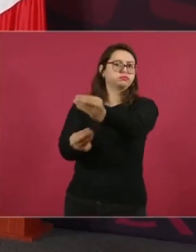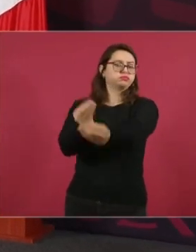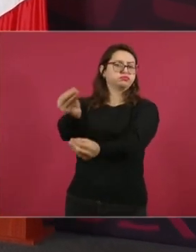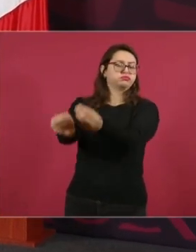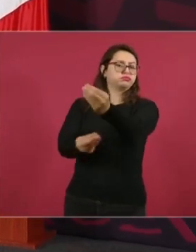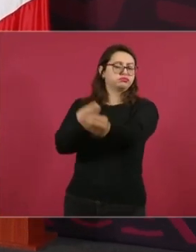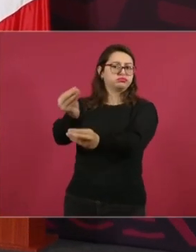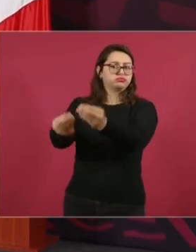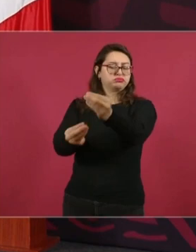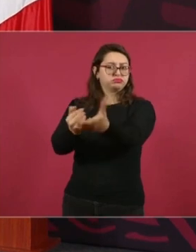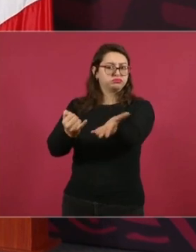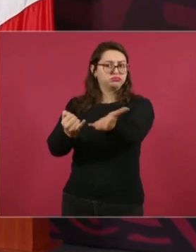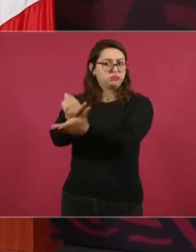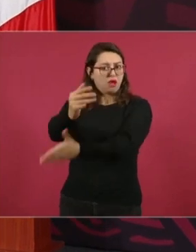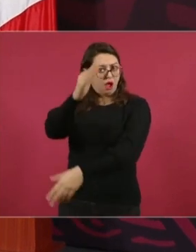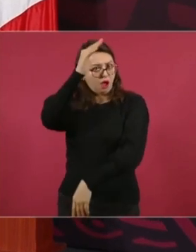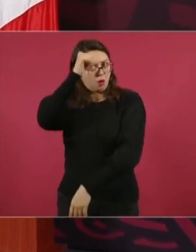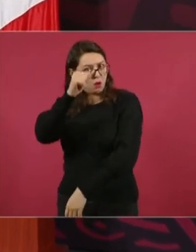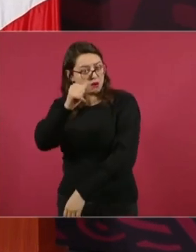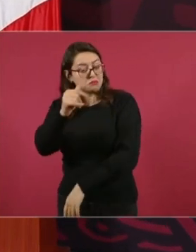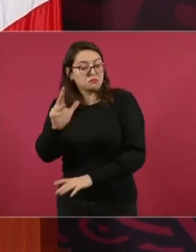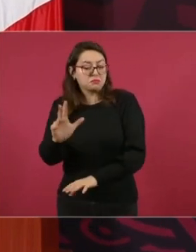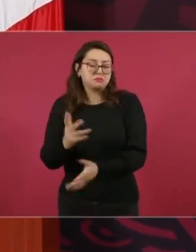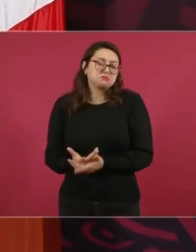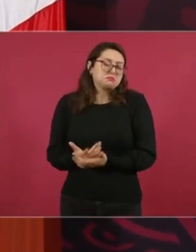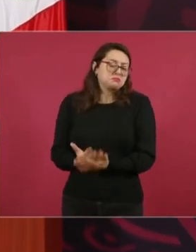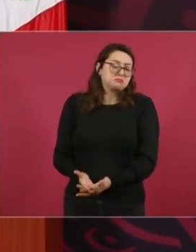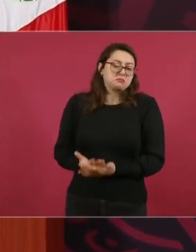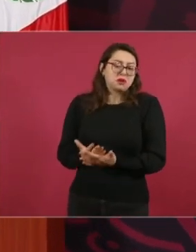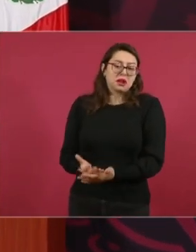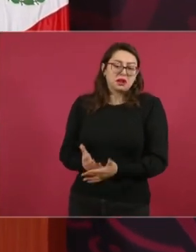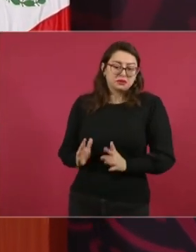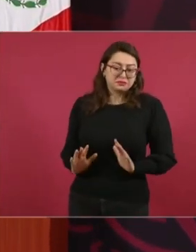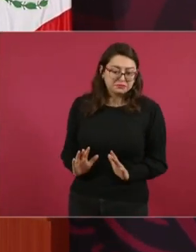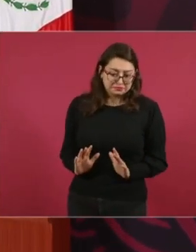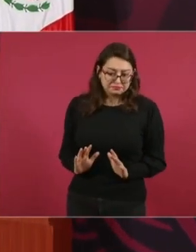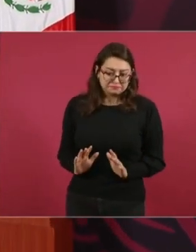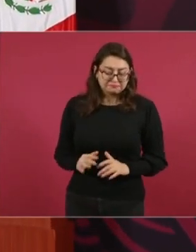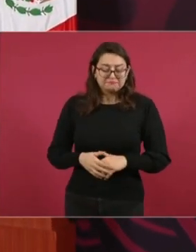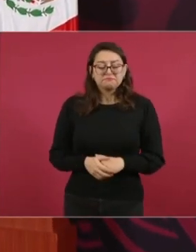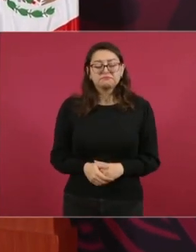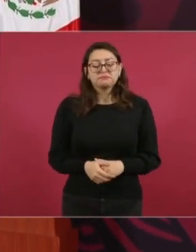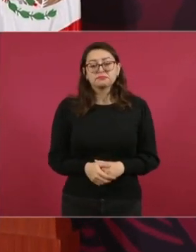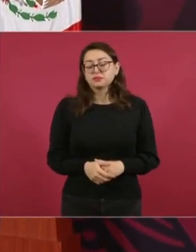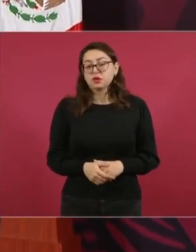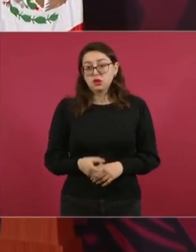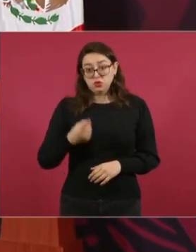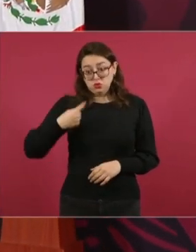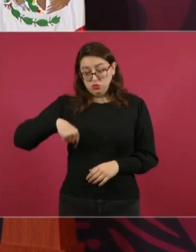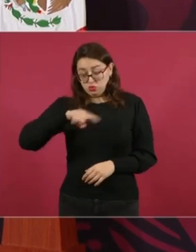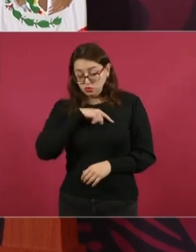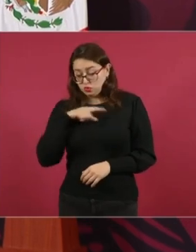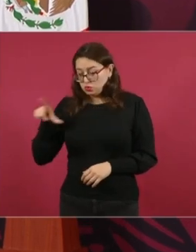con la política salarial, con la política de pensiones,